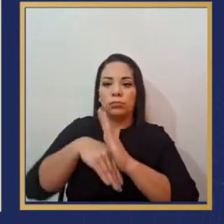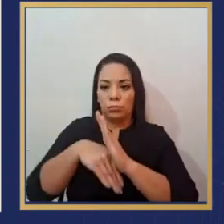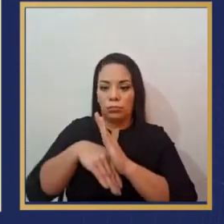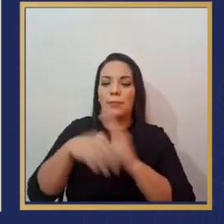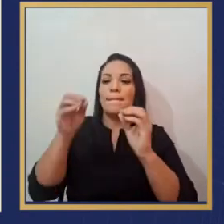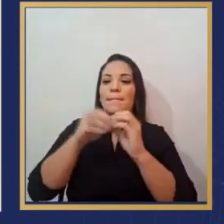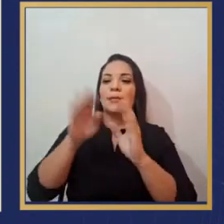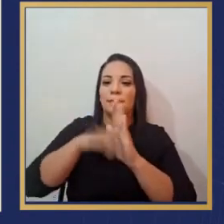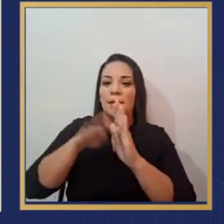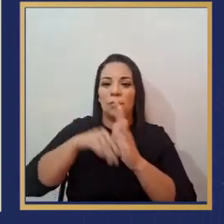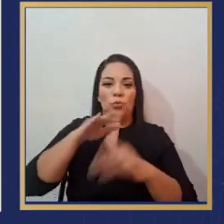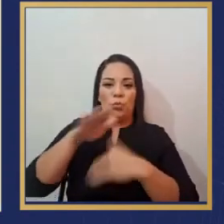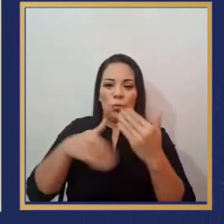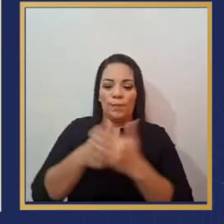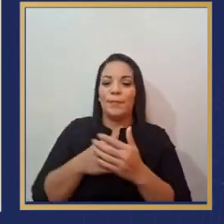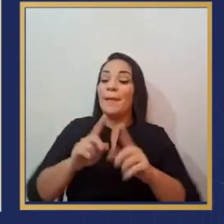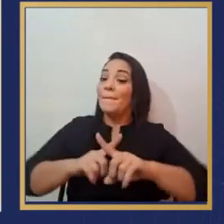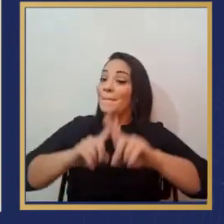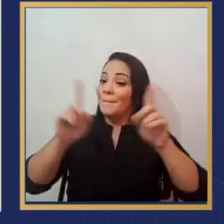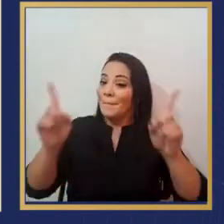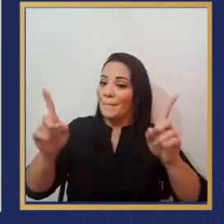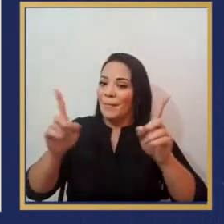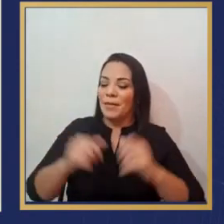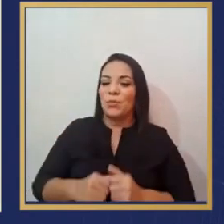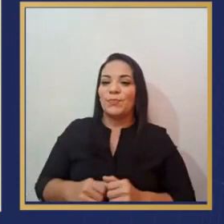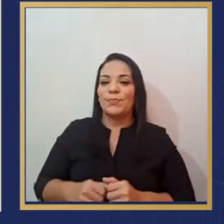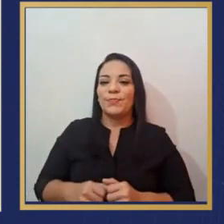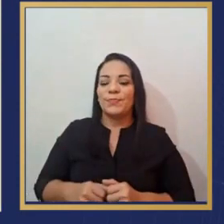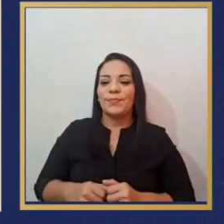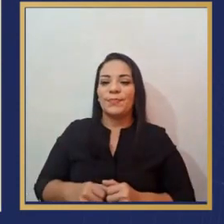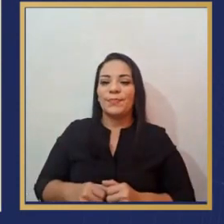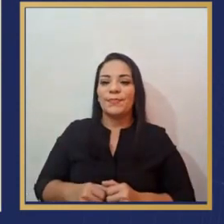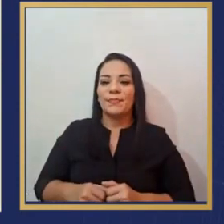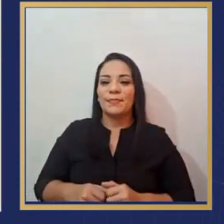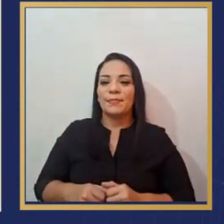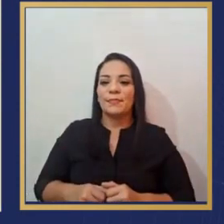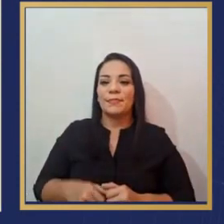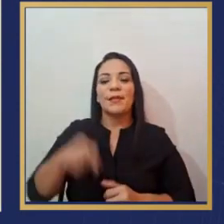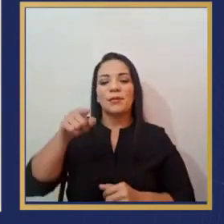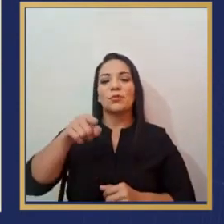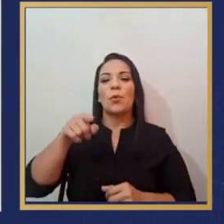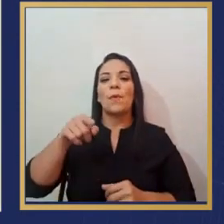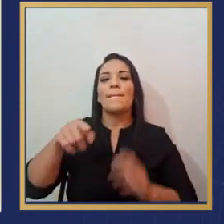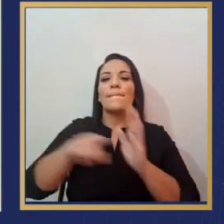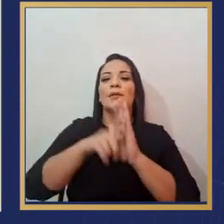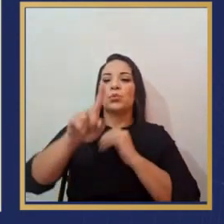el índice. Pero, esa caída, que es de menos 1,8,